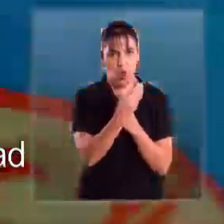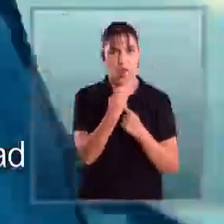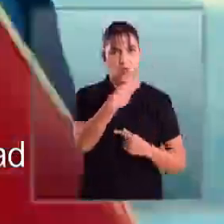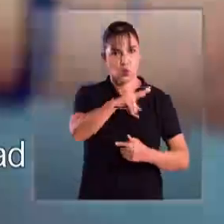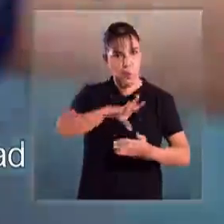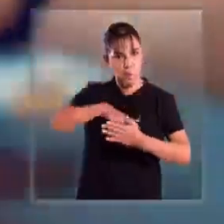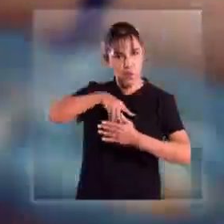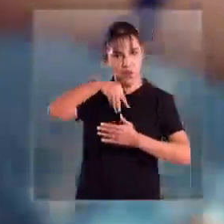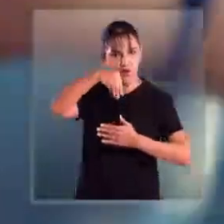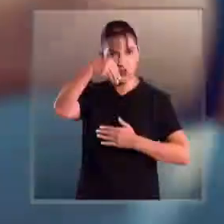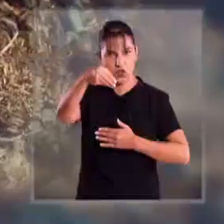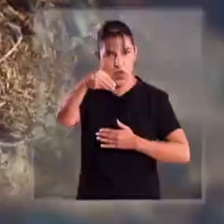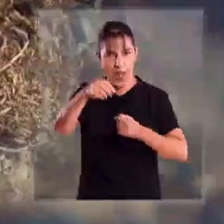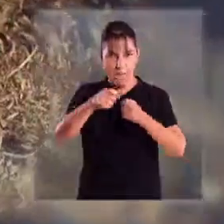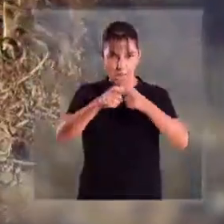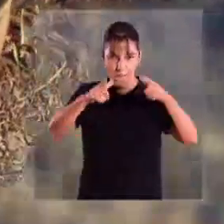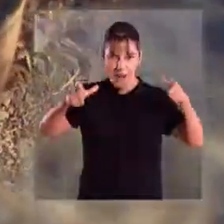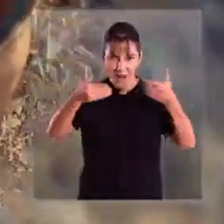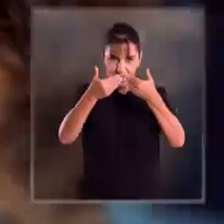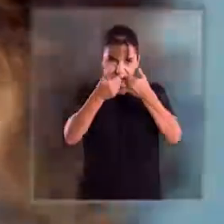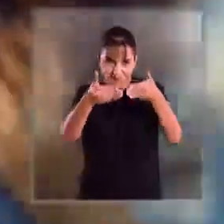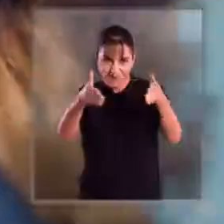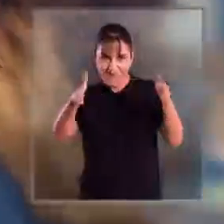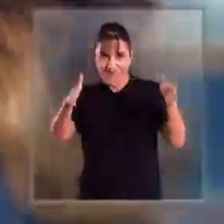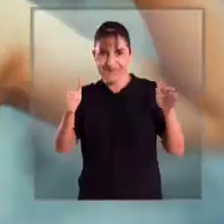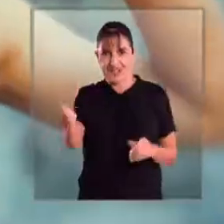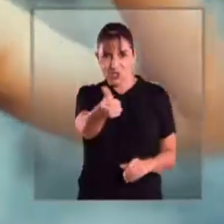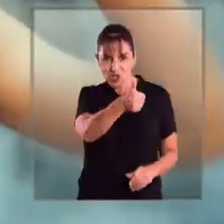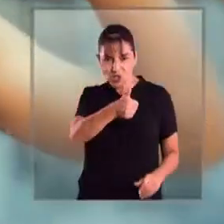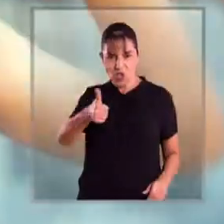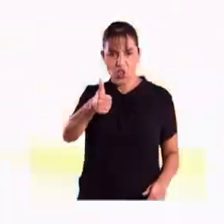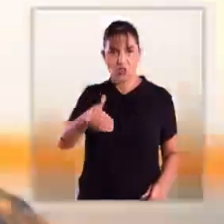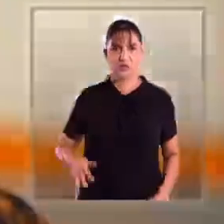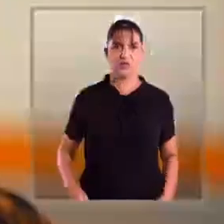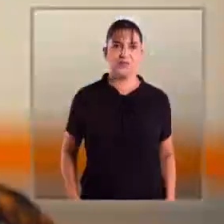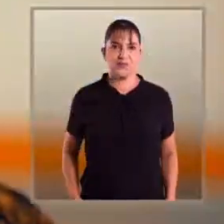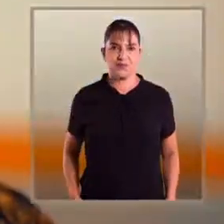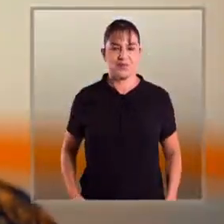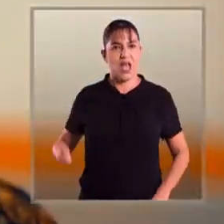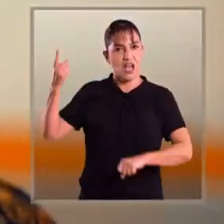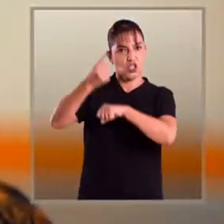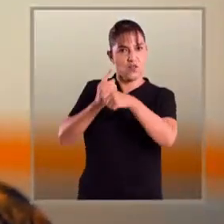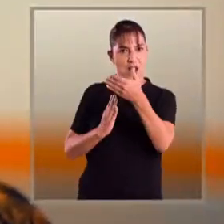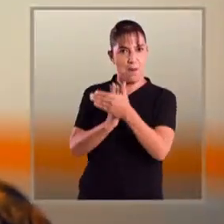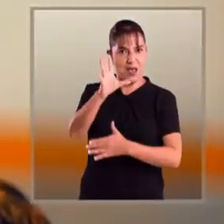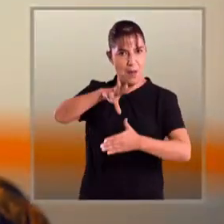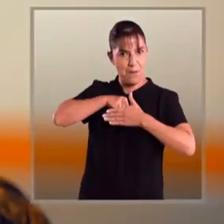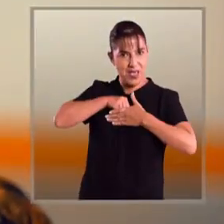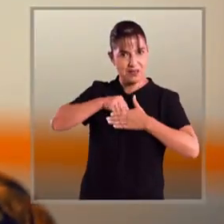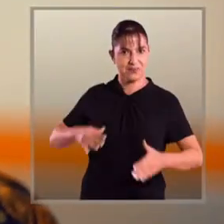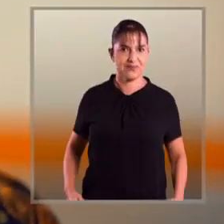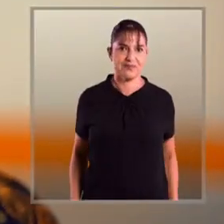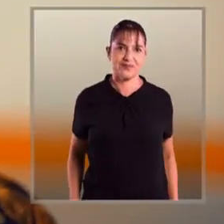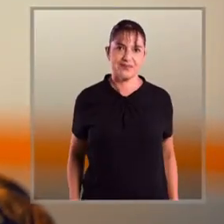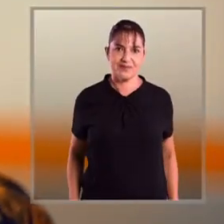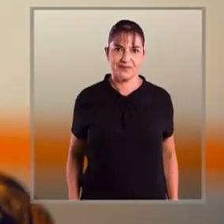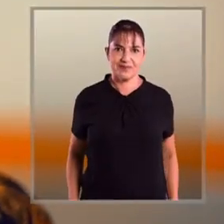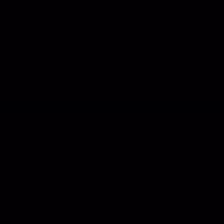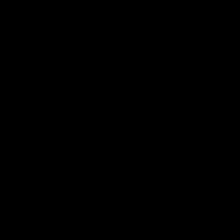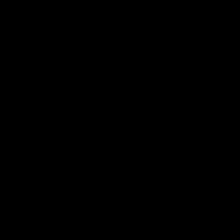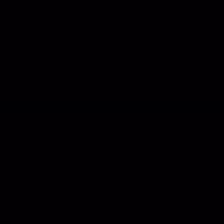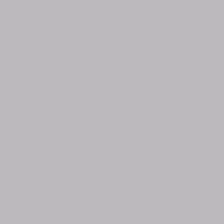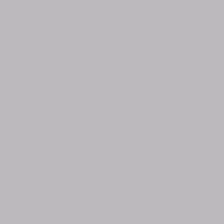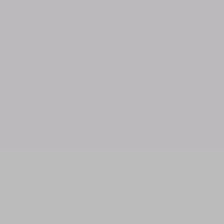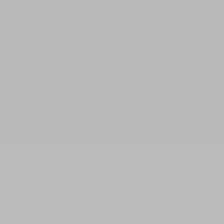espiritualidad y ampliar crecientemente la libertad de toda la gente. La soberanía comienza en mí.